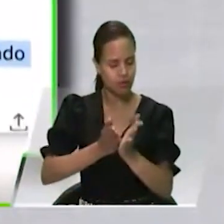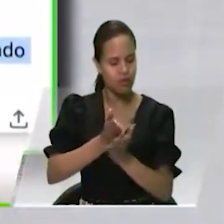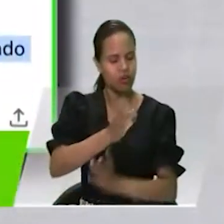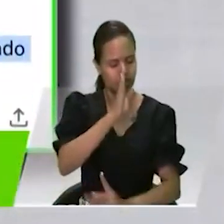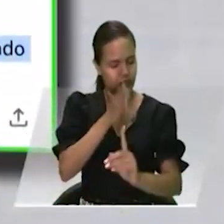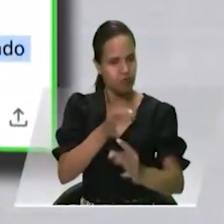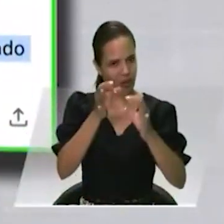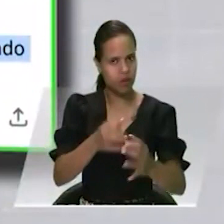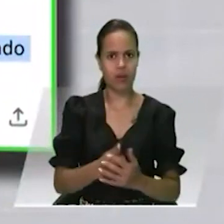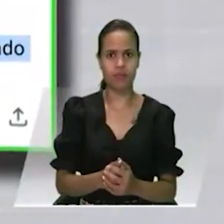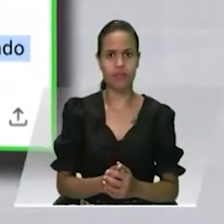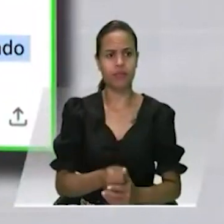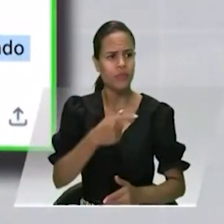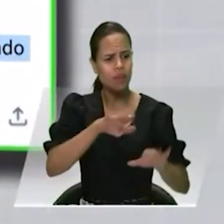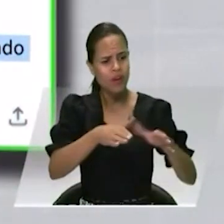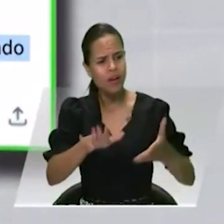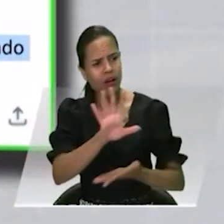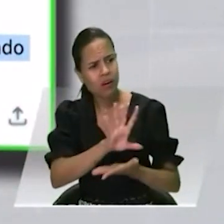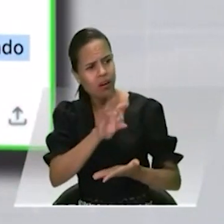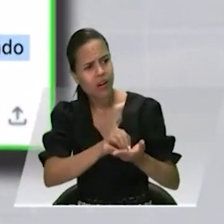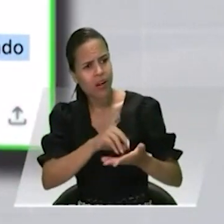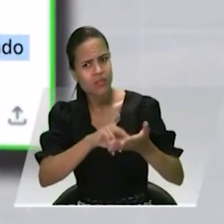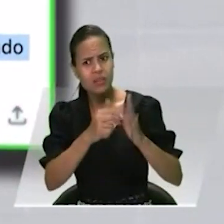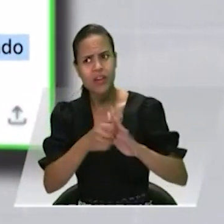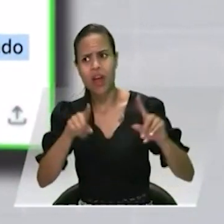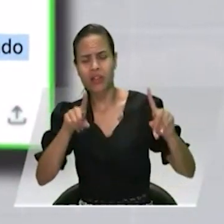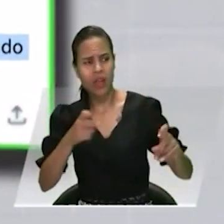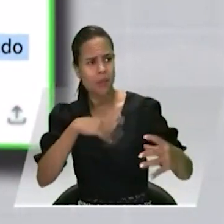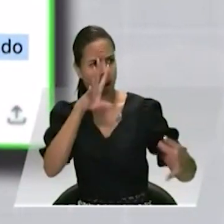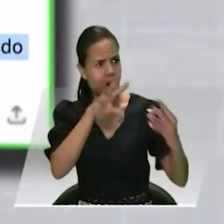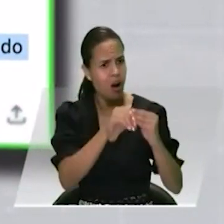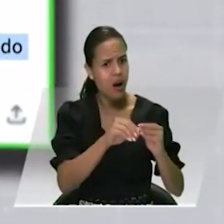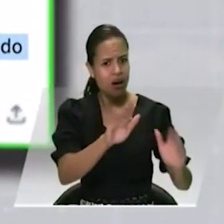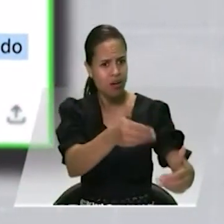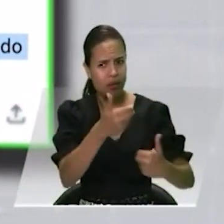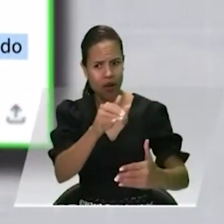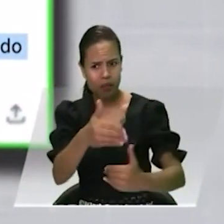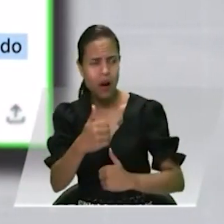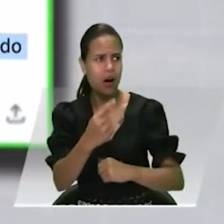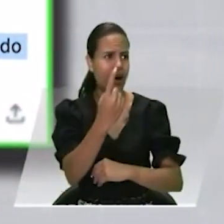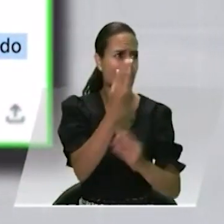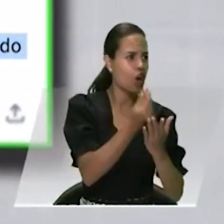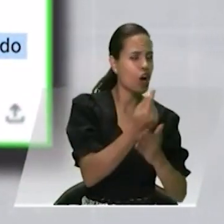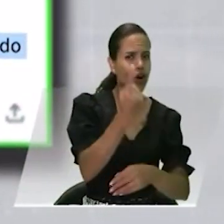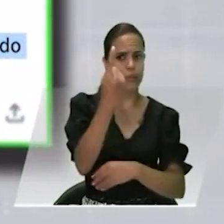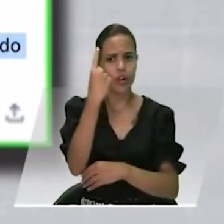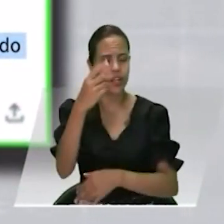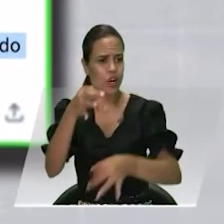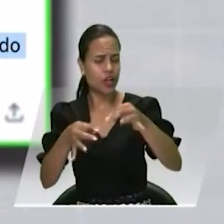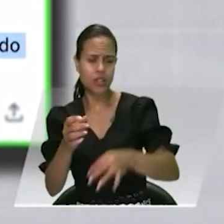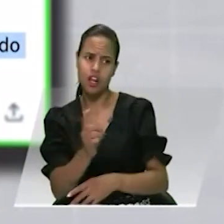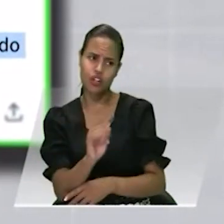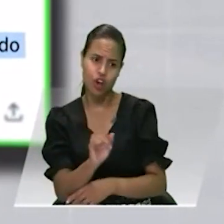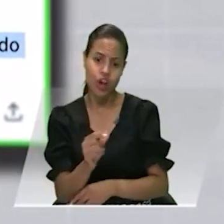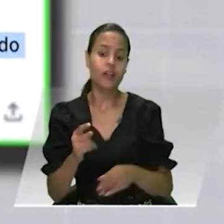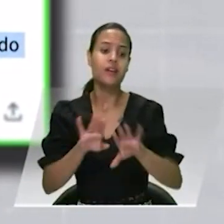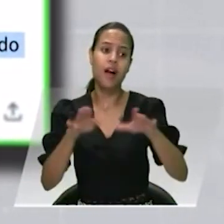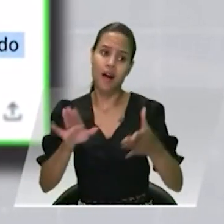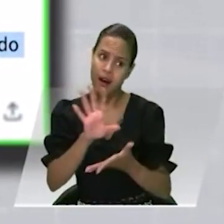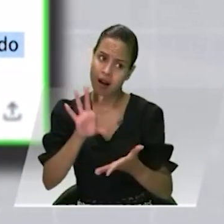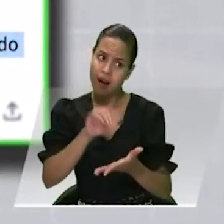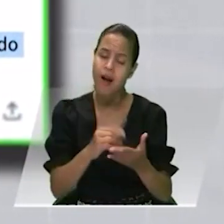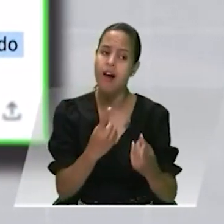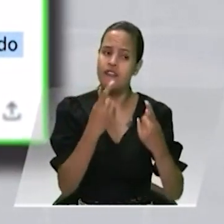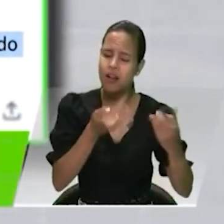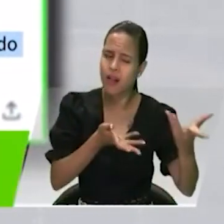acuerdo en la mesa sobre las retenciones económicas, políticas o judiciales. Queda pendiente buscar en la mesa una solución concreta y real